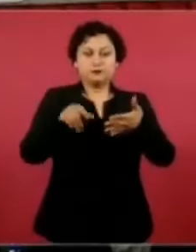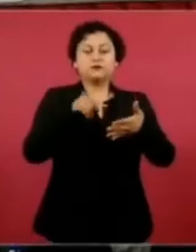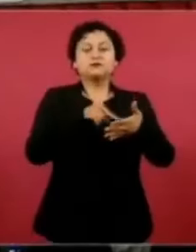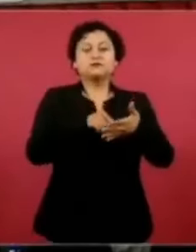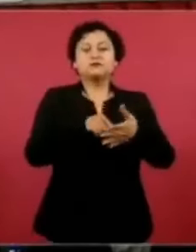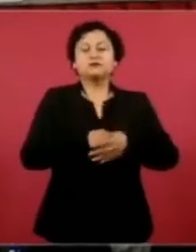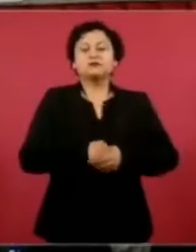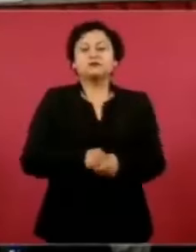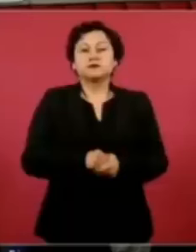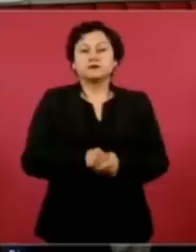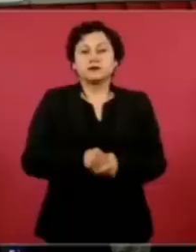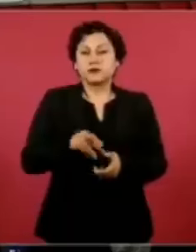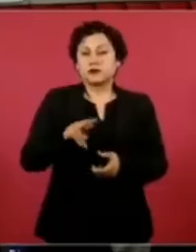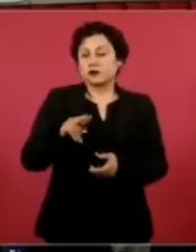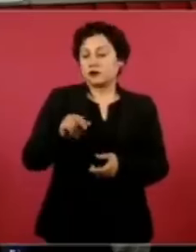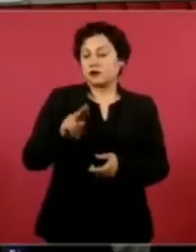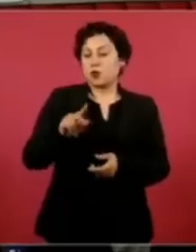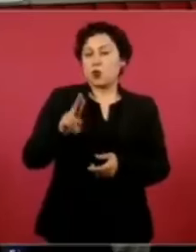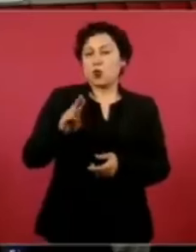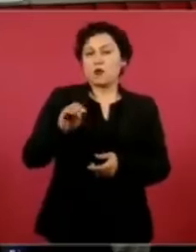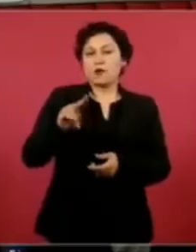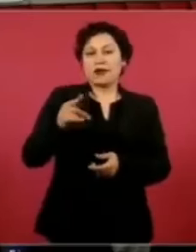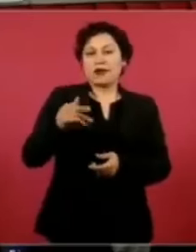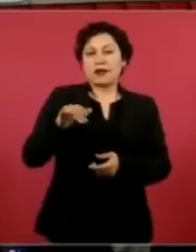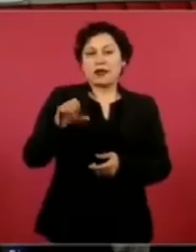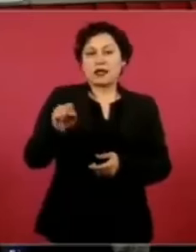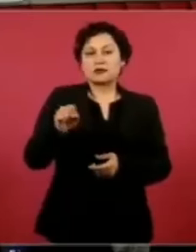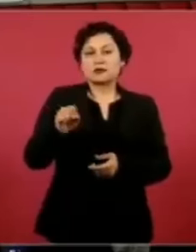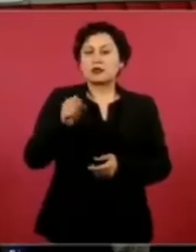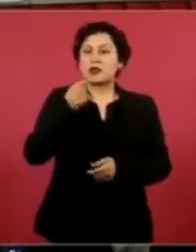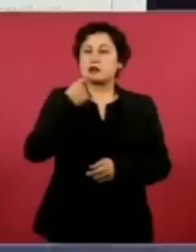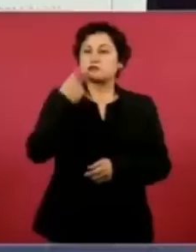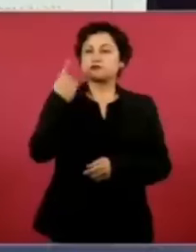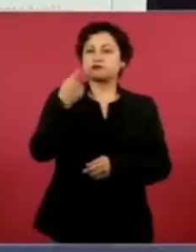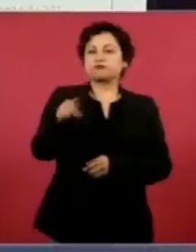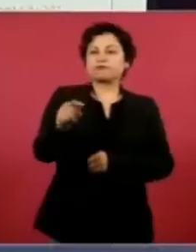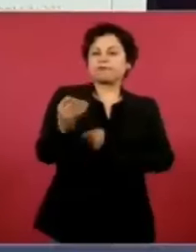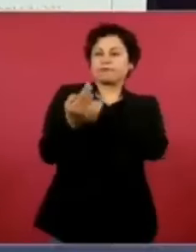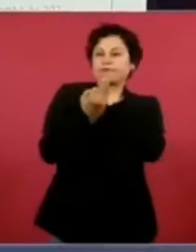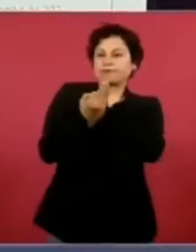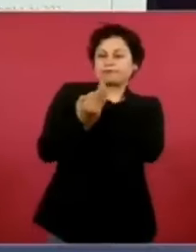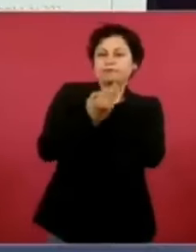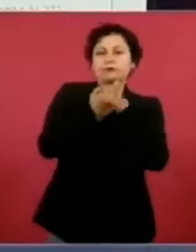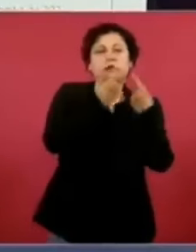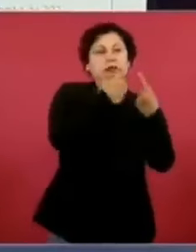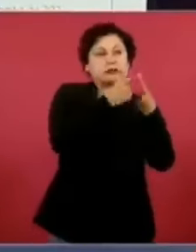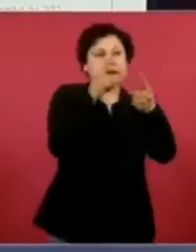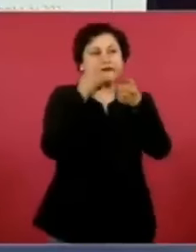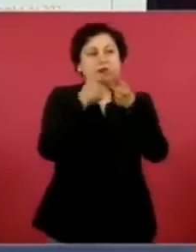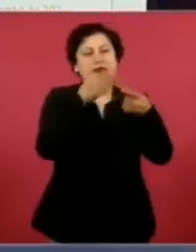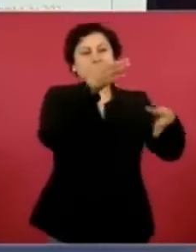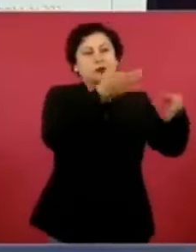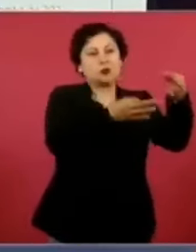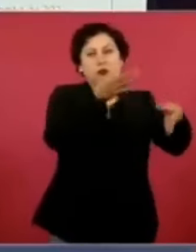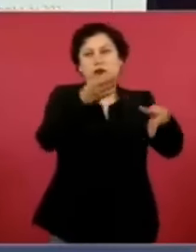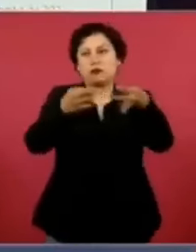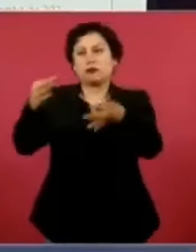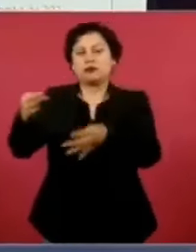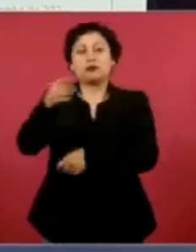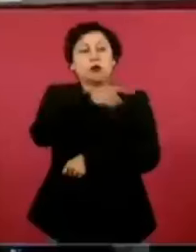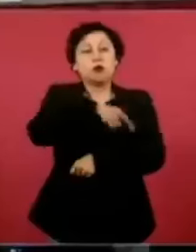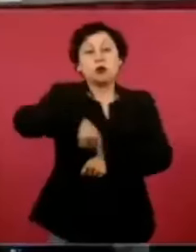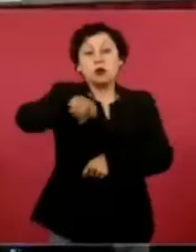se amparó en distintos juzgados, los cuales se declararon incompetentes,